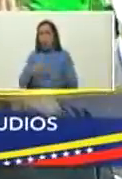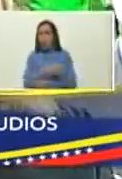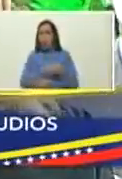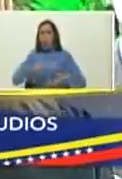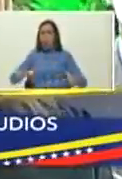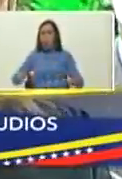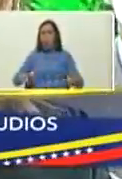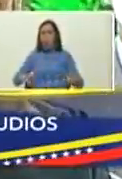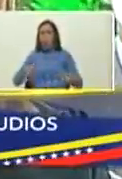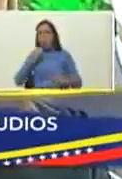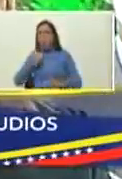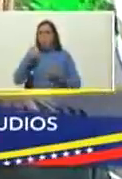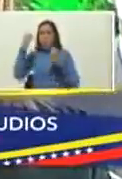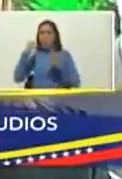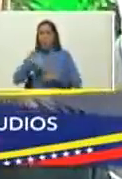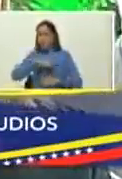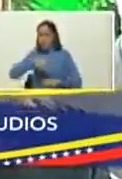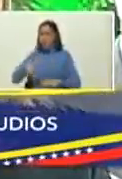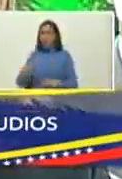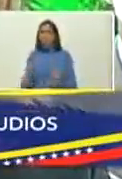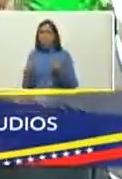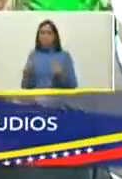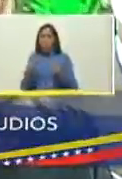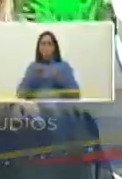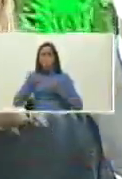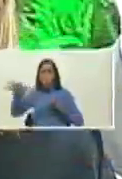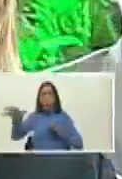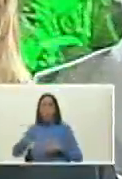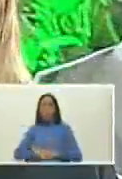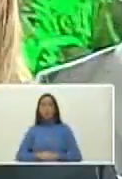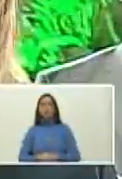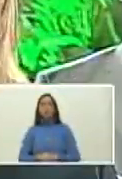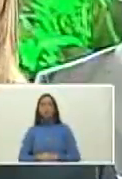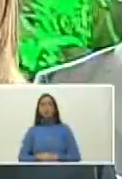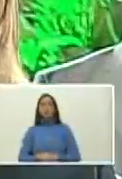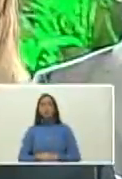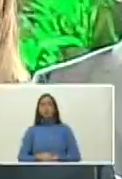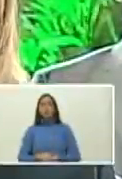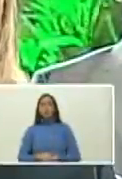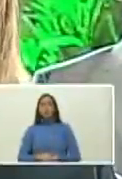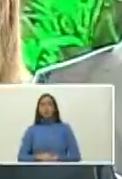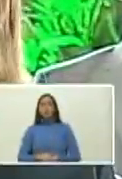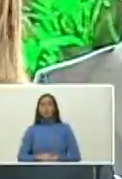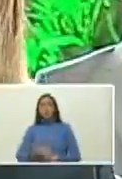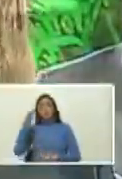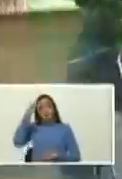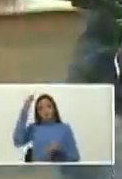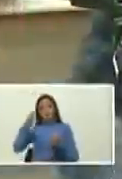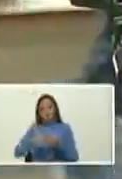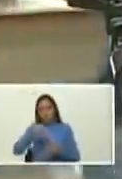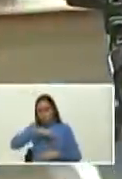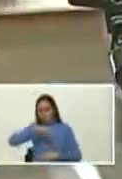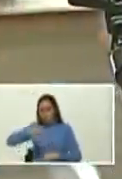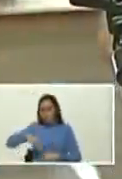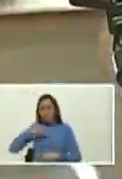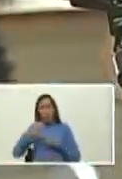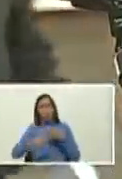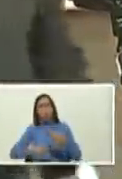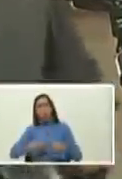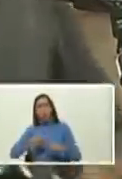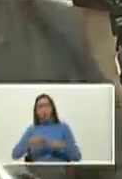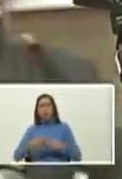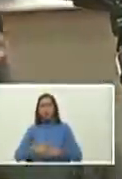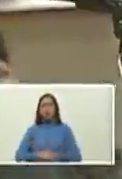literaria y que somos muchos y muchos más de los que parece los que creemos en lo que estamos haciendo